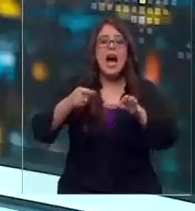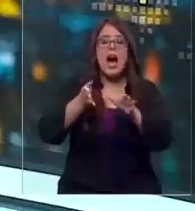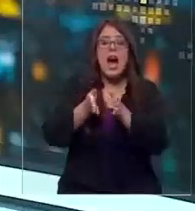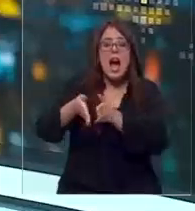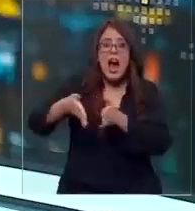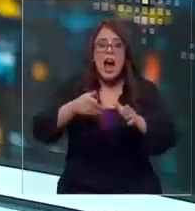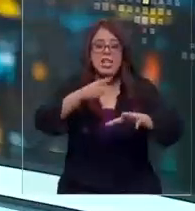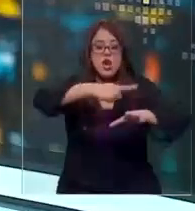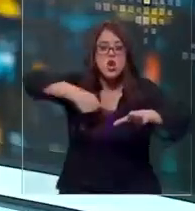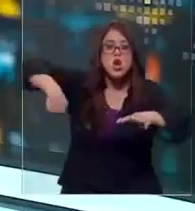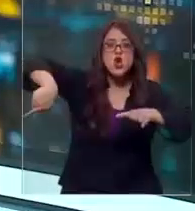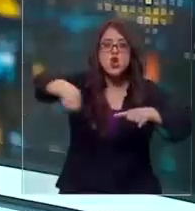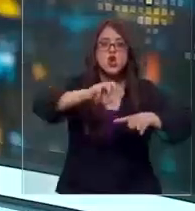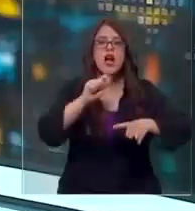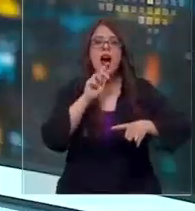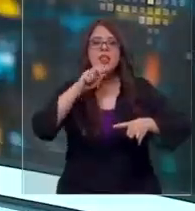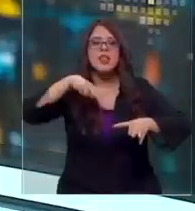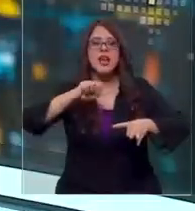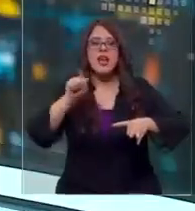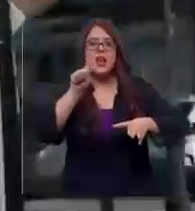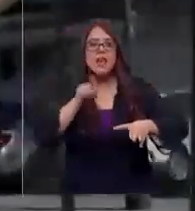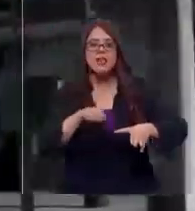estará finalizada en diciembre próximo.